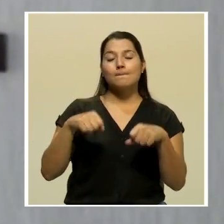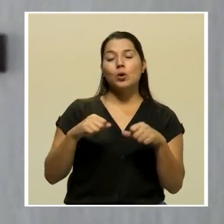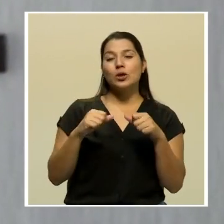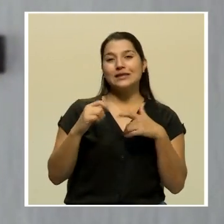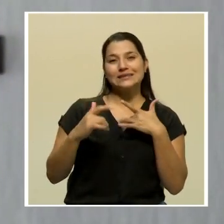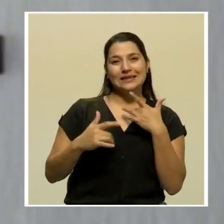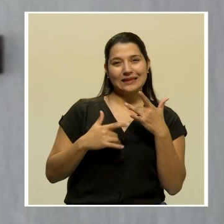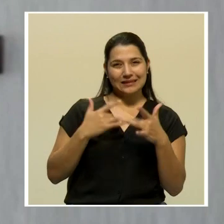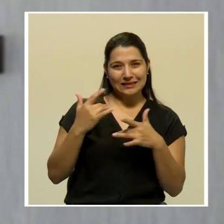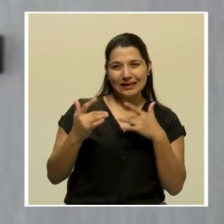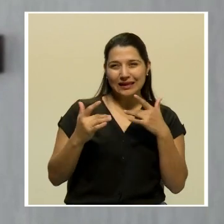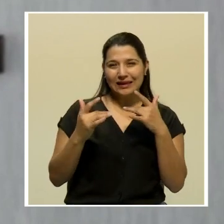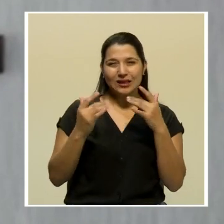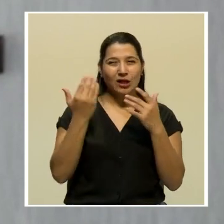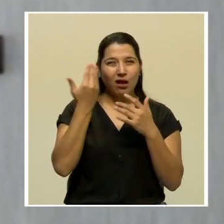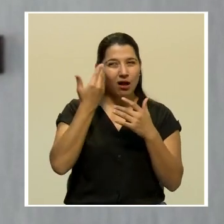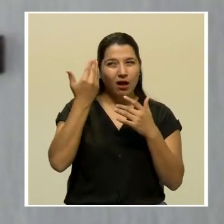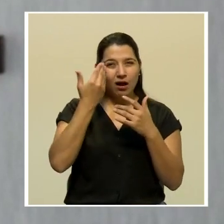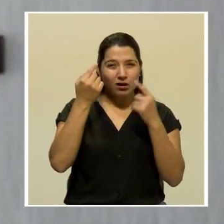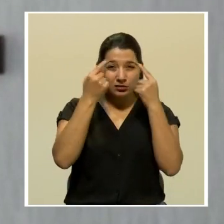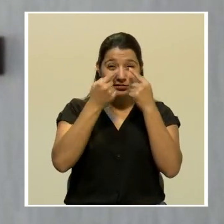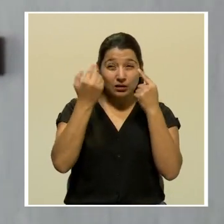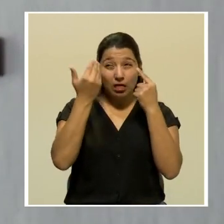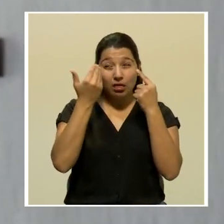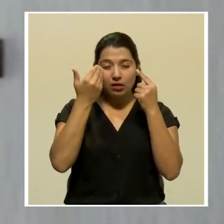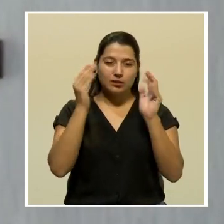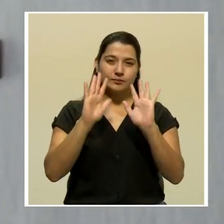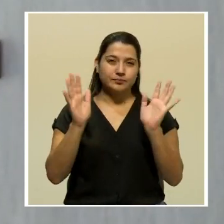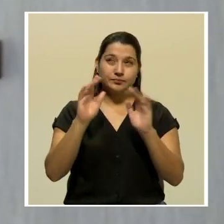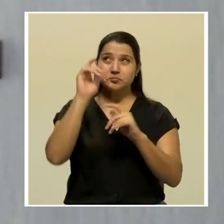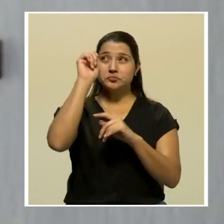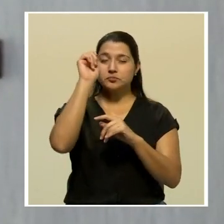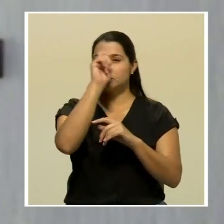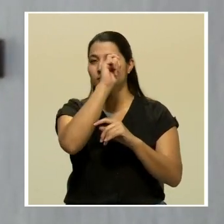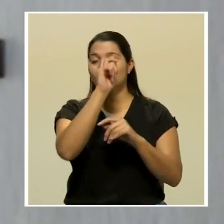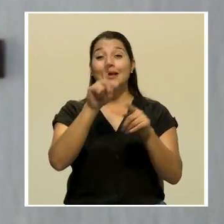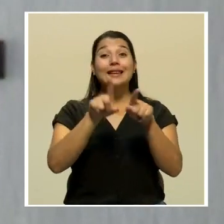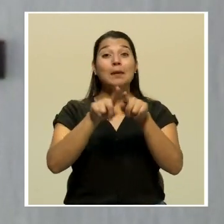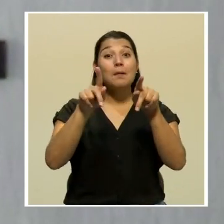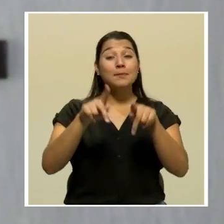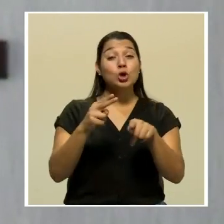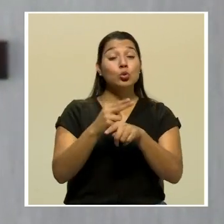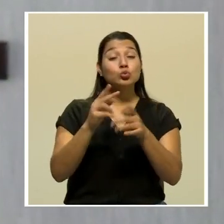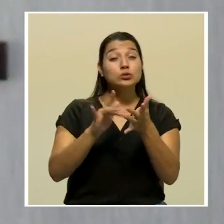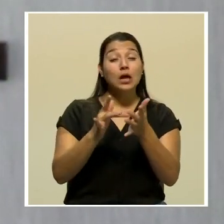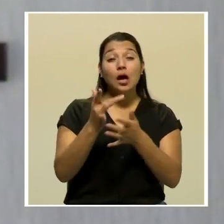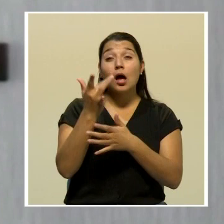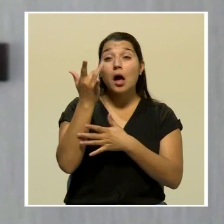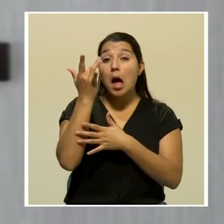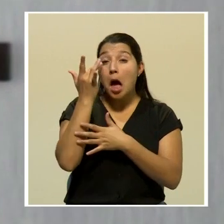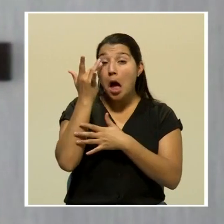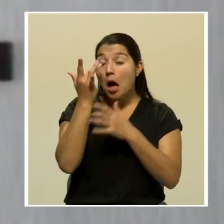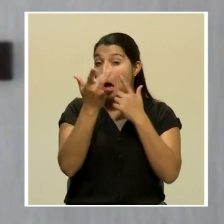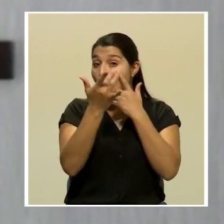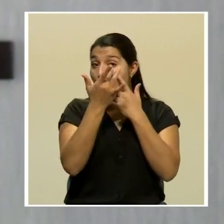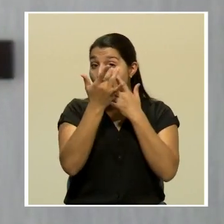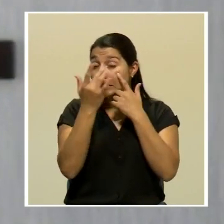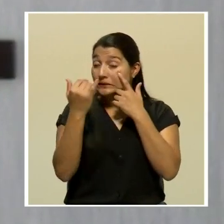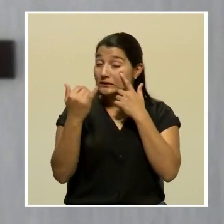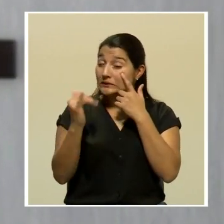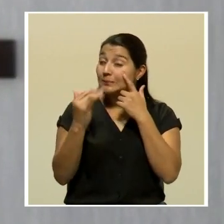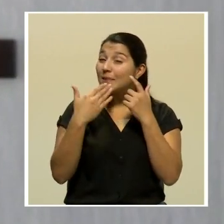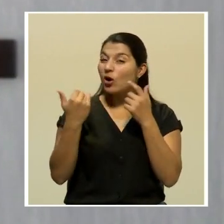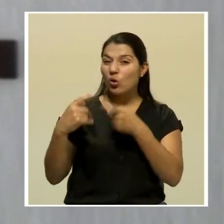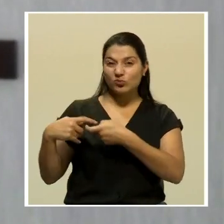menos síntomas irritativos en sus ojos. Asimismo, las personas que utilicen lente de contacto, si está dentro de sus posibilidades, el que usen